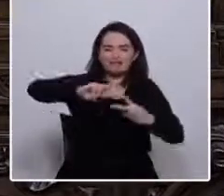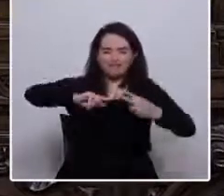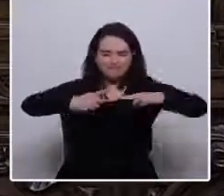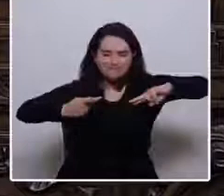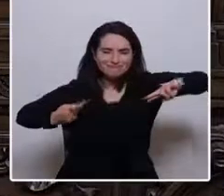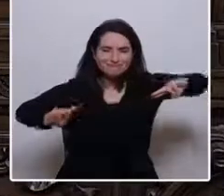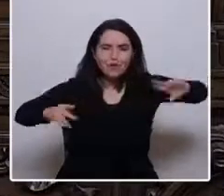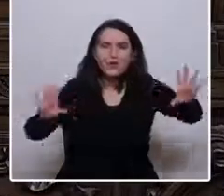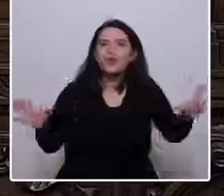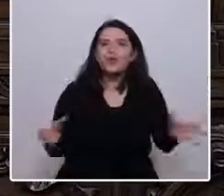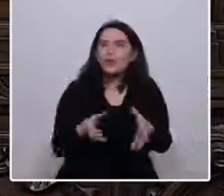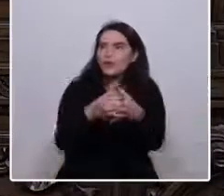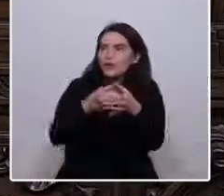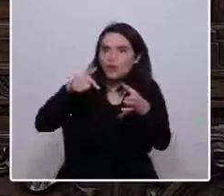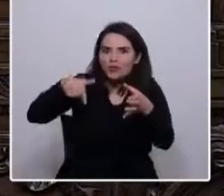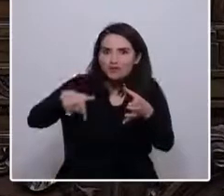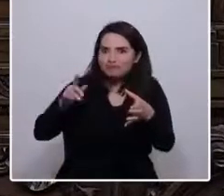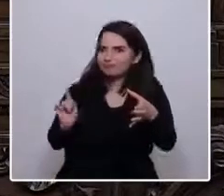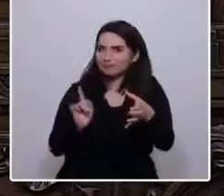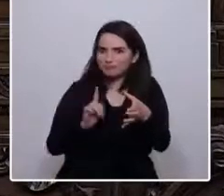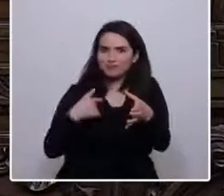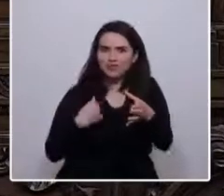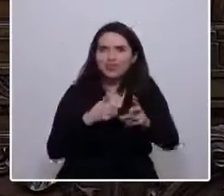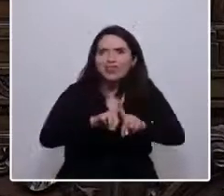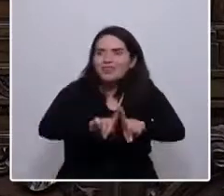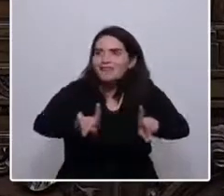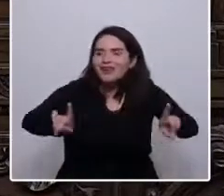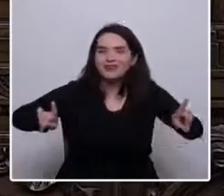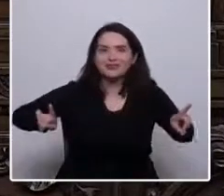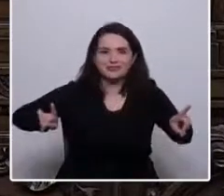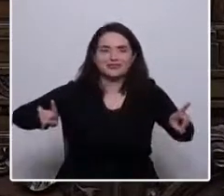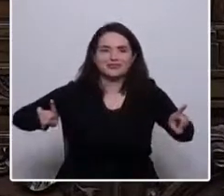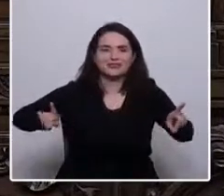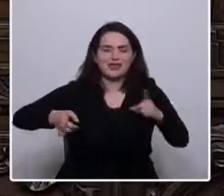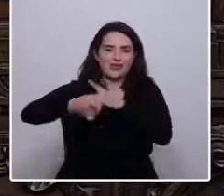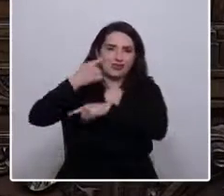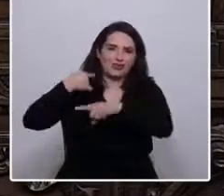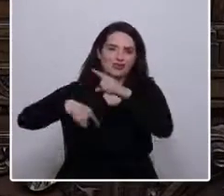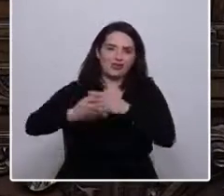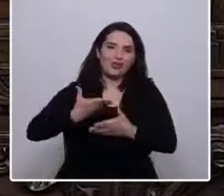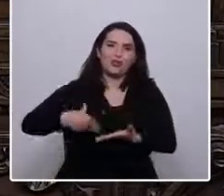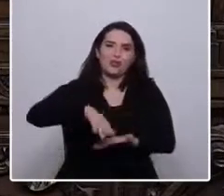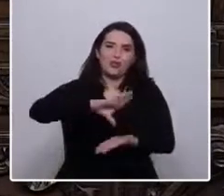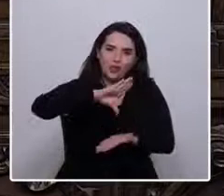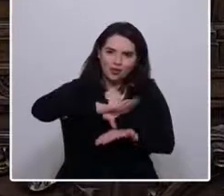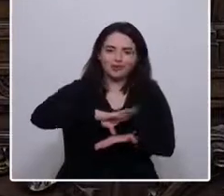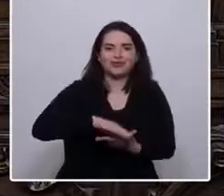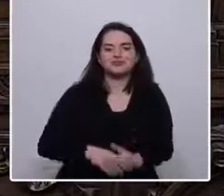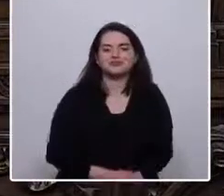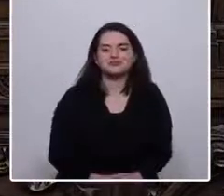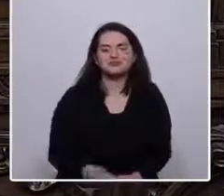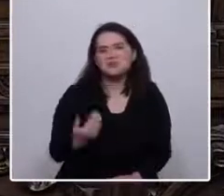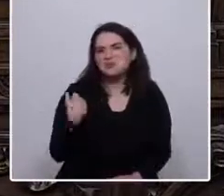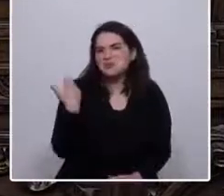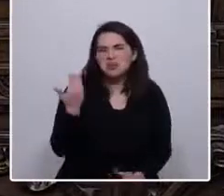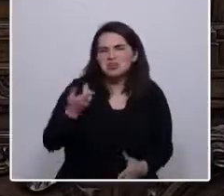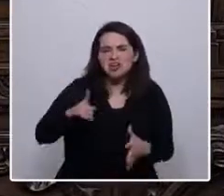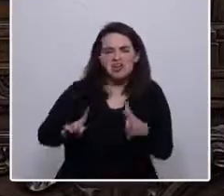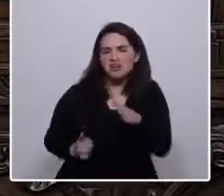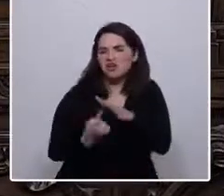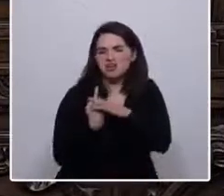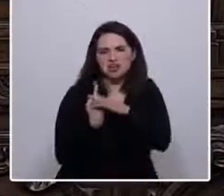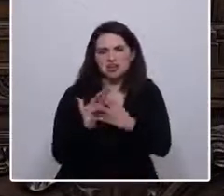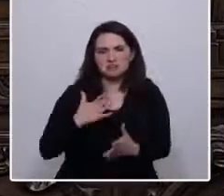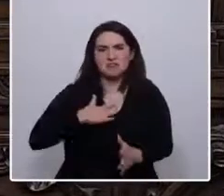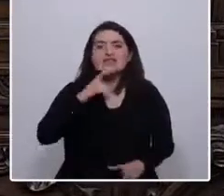es el más diverso que se haya constituido jamás en la historia de nuestro país. No me importa, en todo caso, el origen que tenga mi sangre.